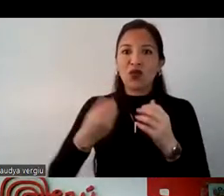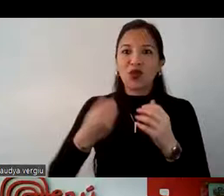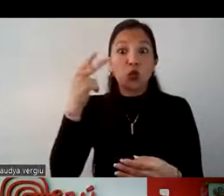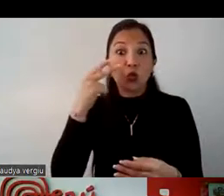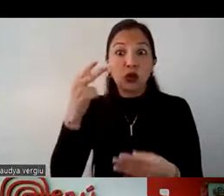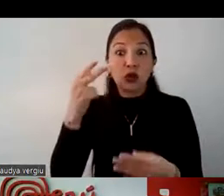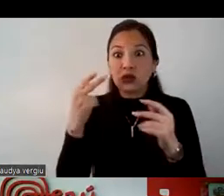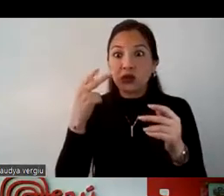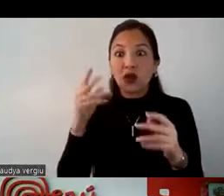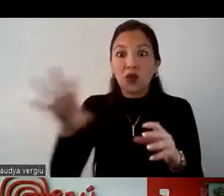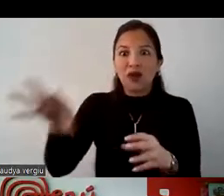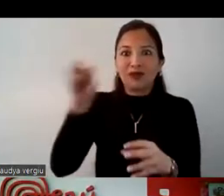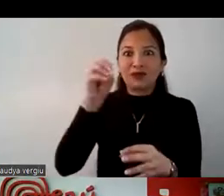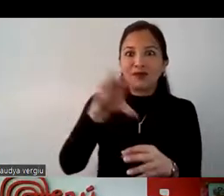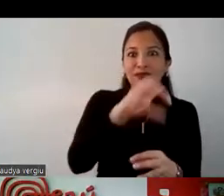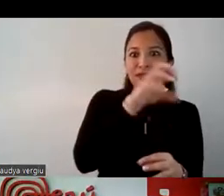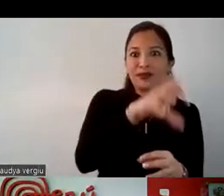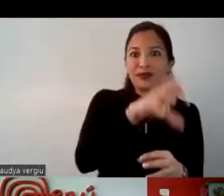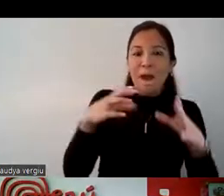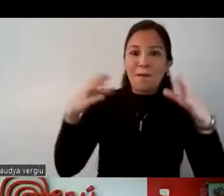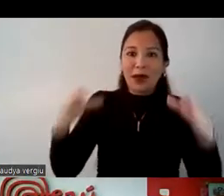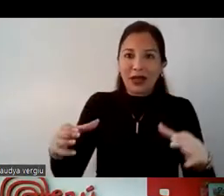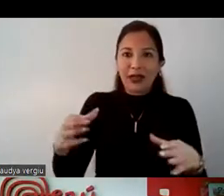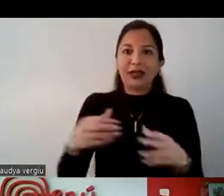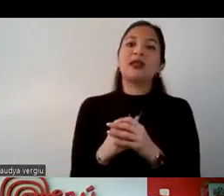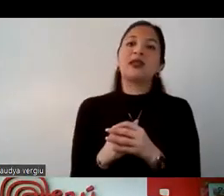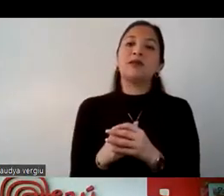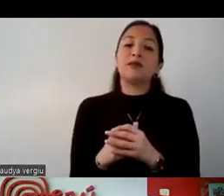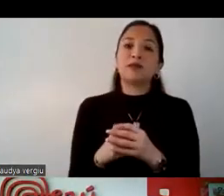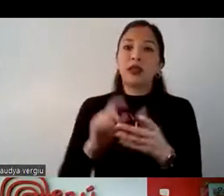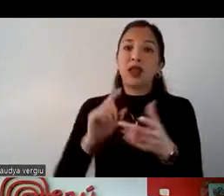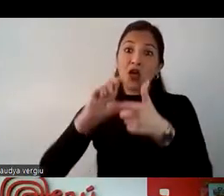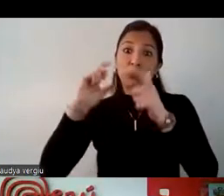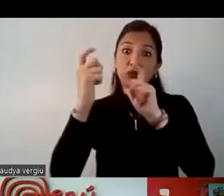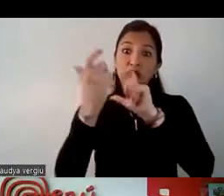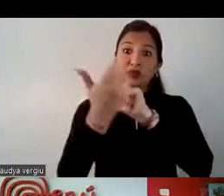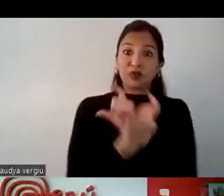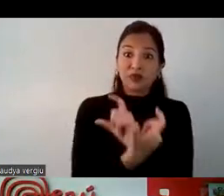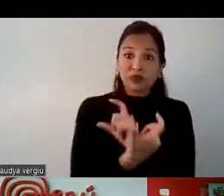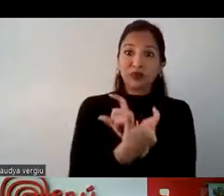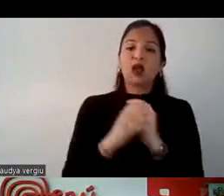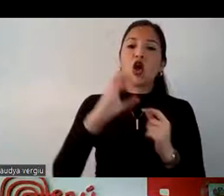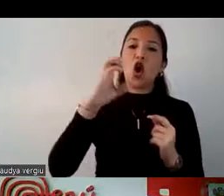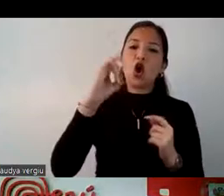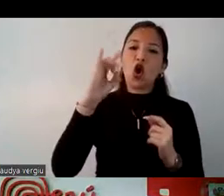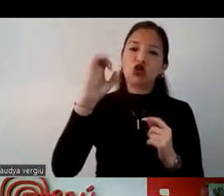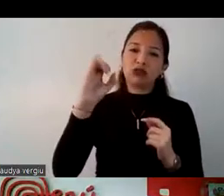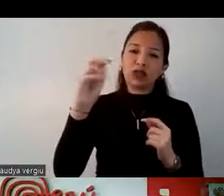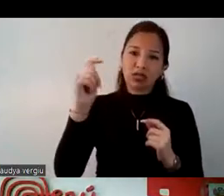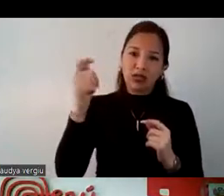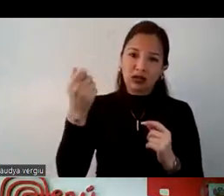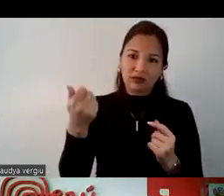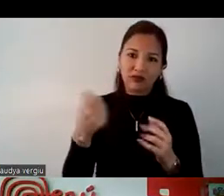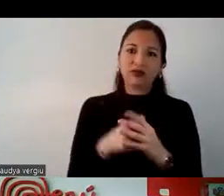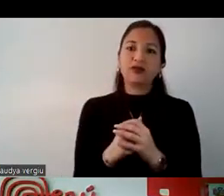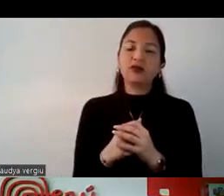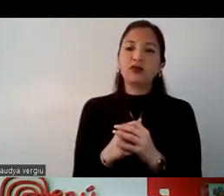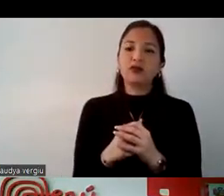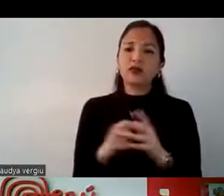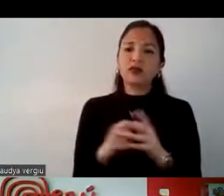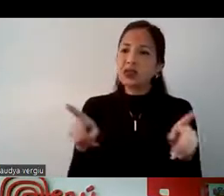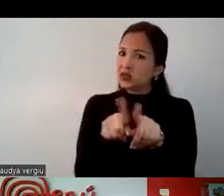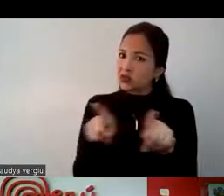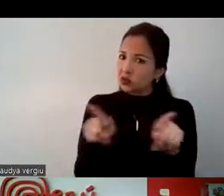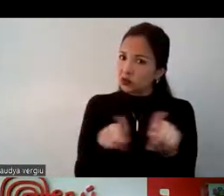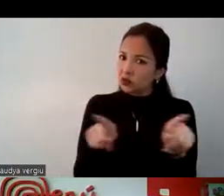pues, en esas fechas. Cambia totalmente con el turista de la costa. El turista de la costa, muy similar